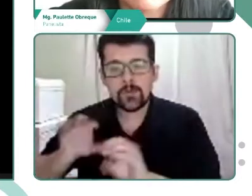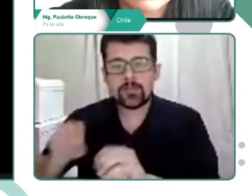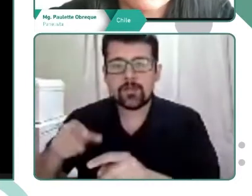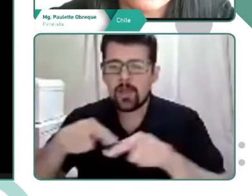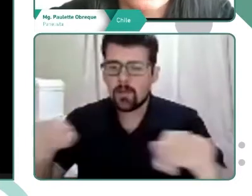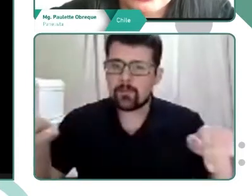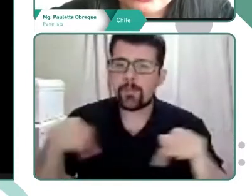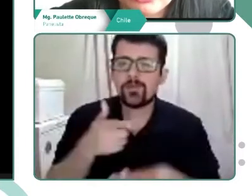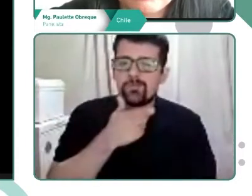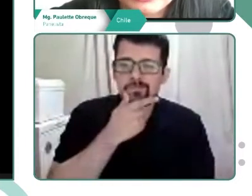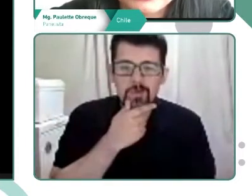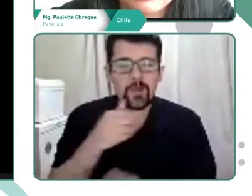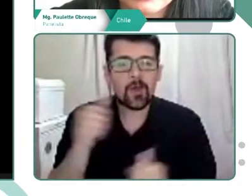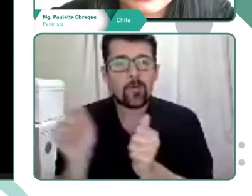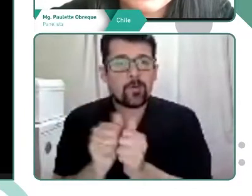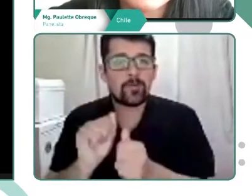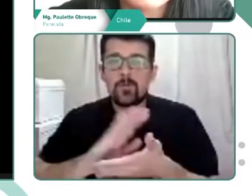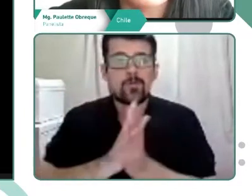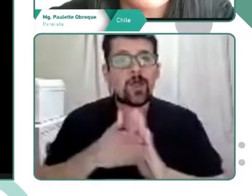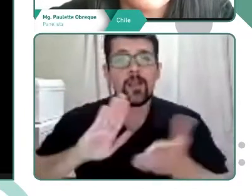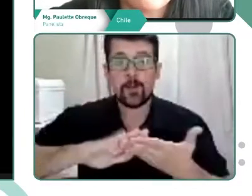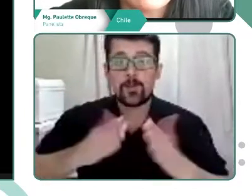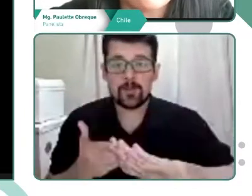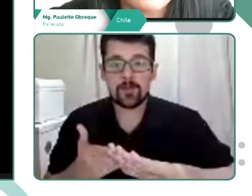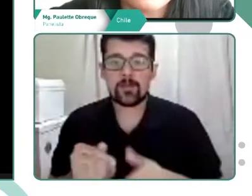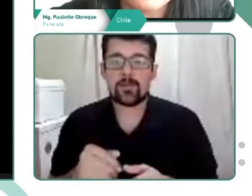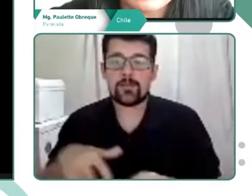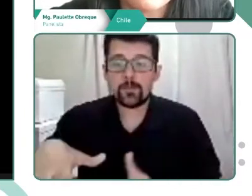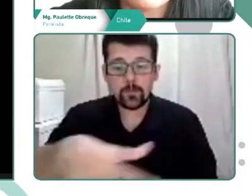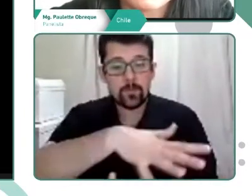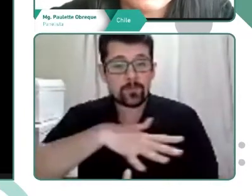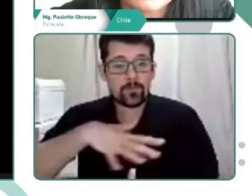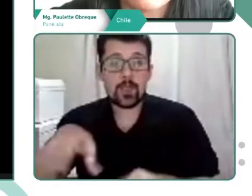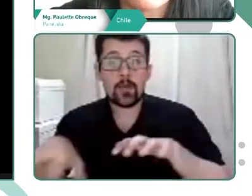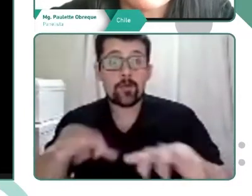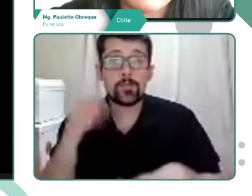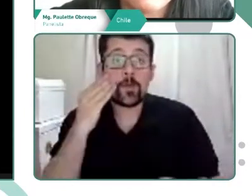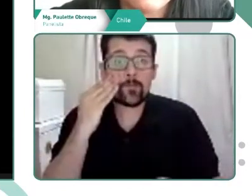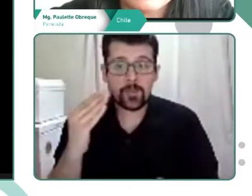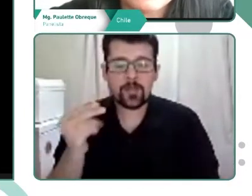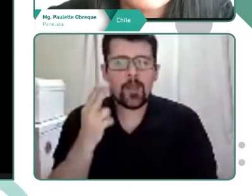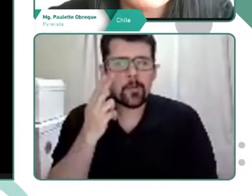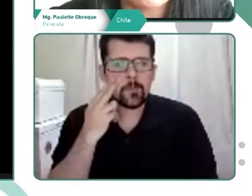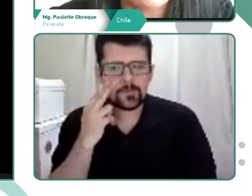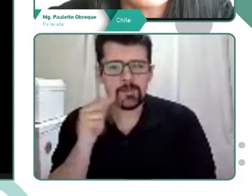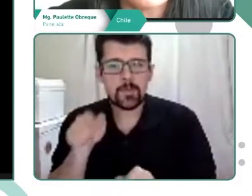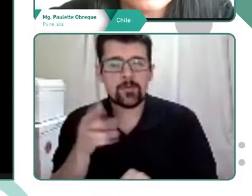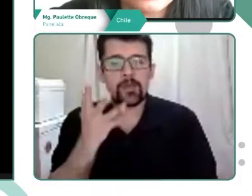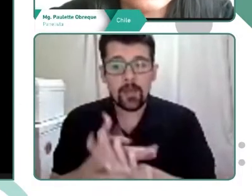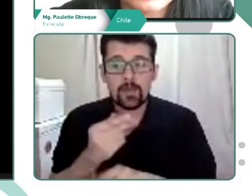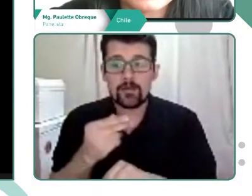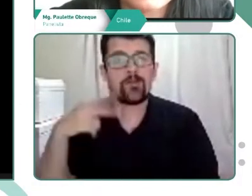reflexivos en conjunto con la comunidad local, en torno a los beneficios que trae consigo el reconocimiento y